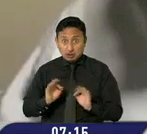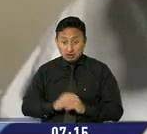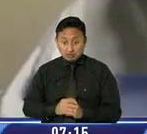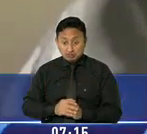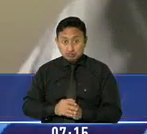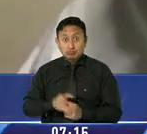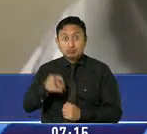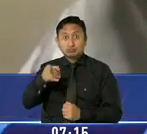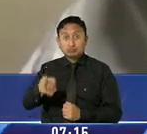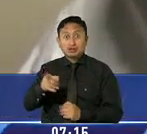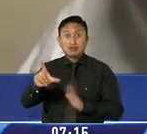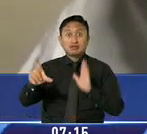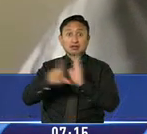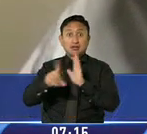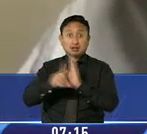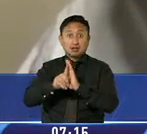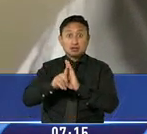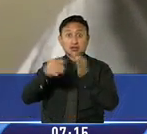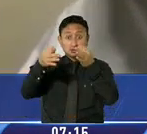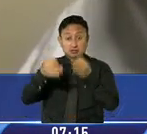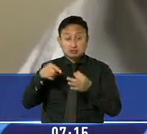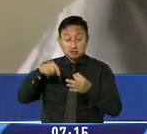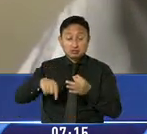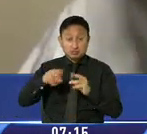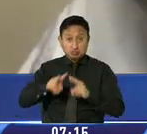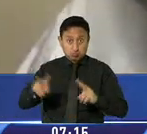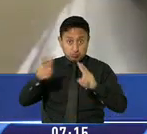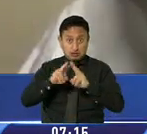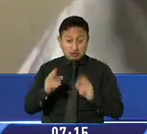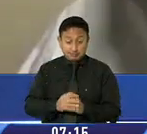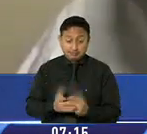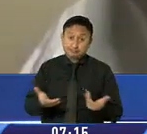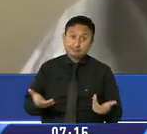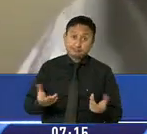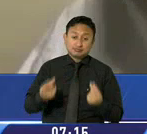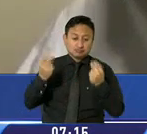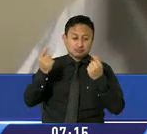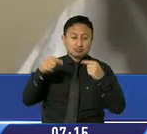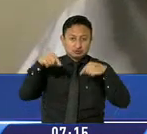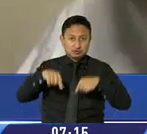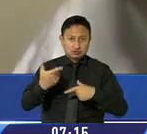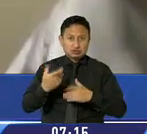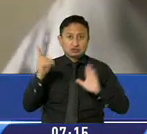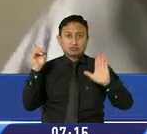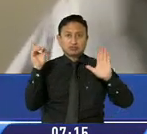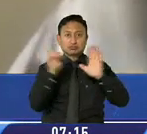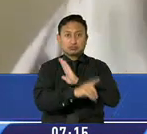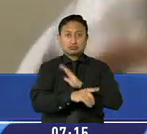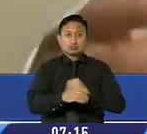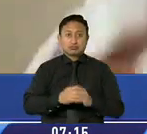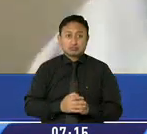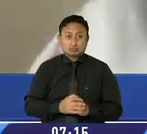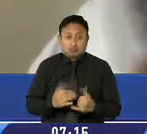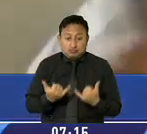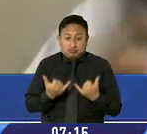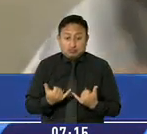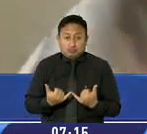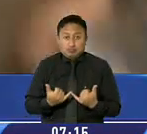cual la ley ordena el cumplimiento de estas tarifas, entonces se debe presentar inmediatamente, desde el día de mañana, hoy, bueno,